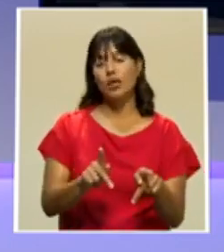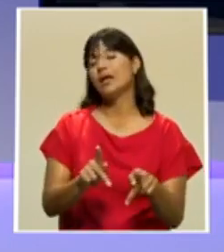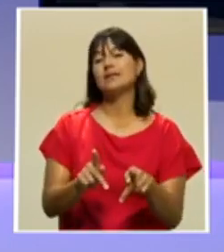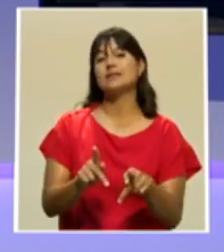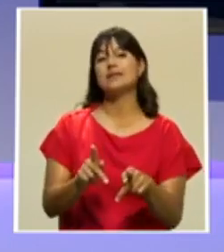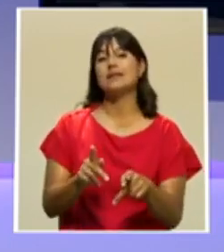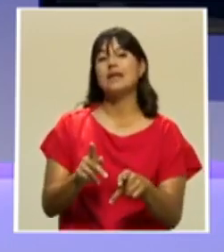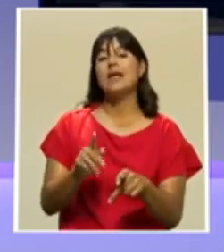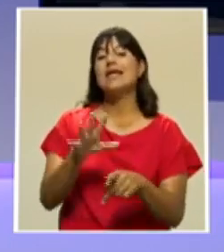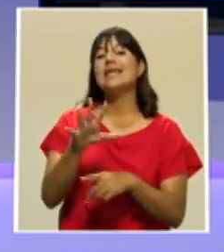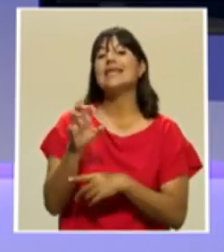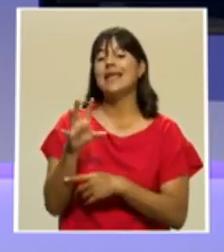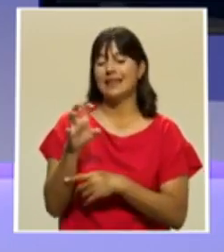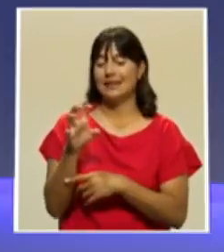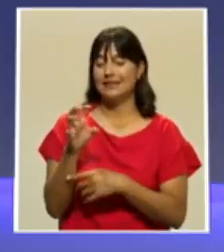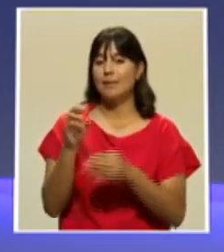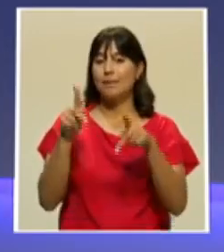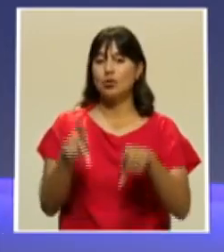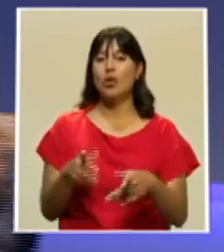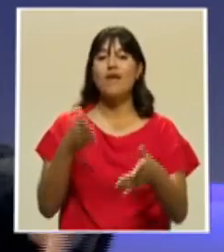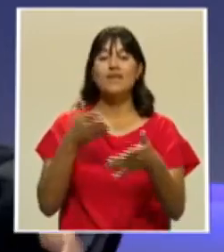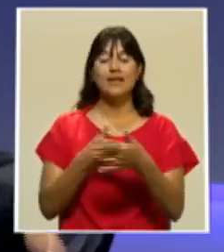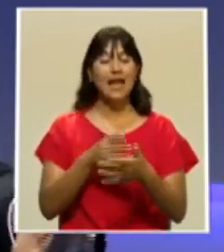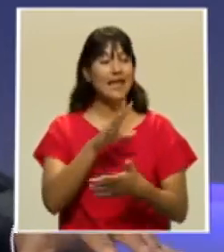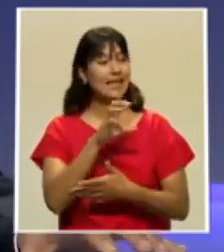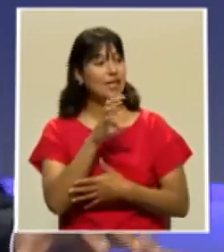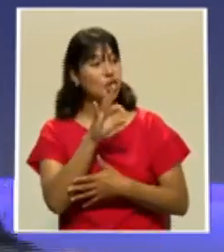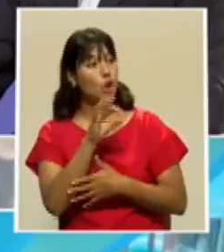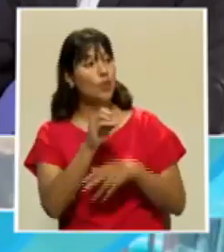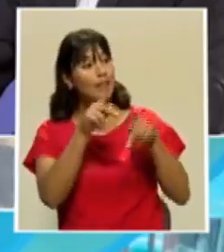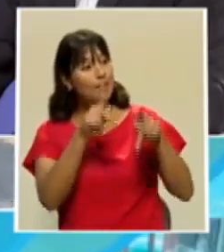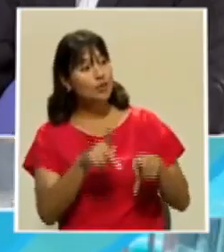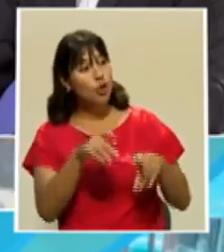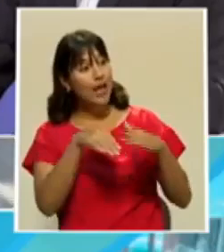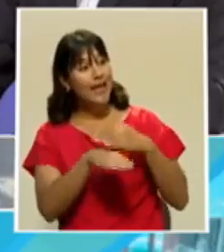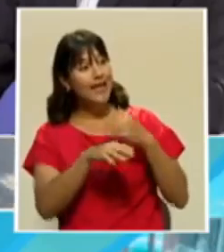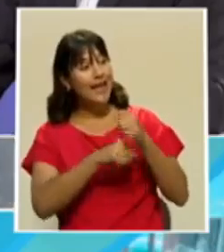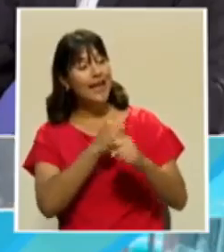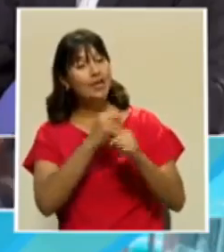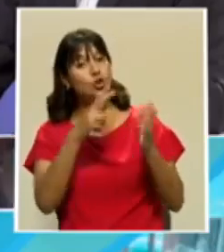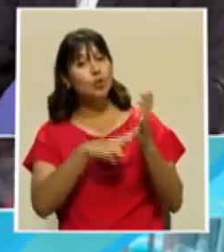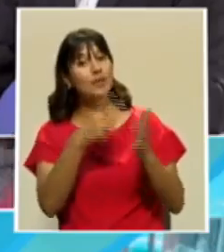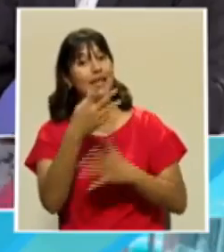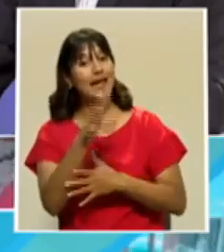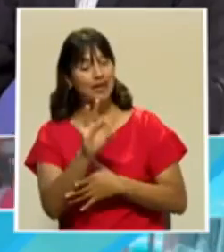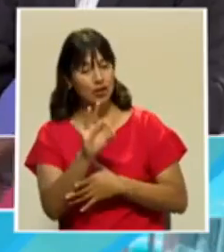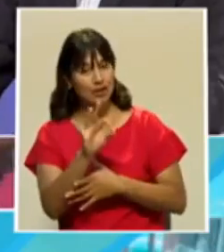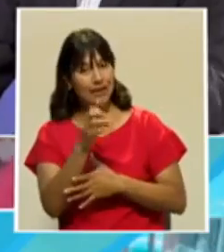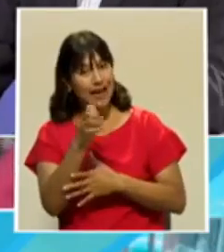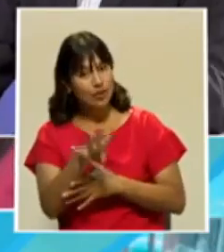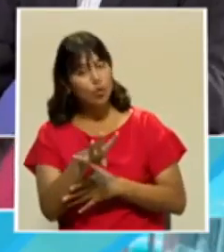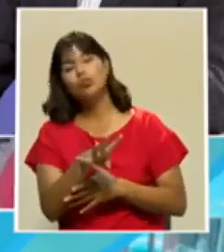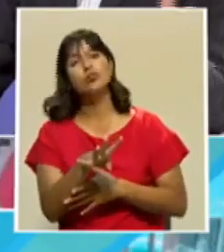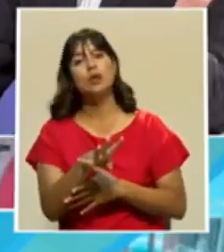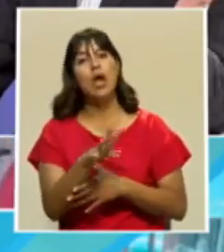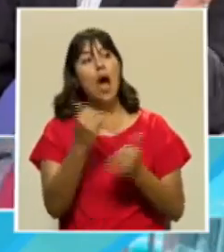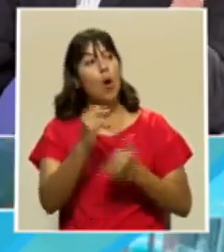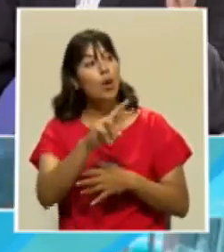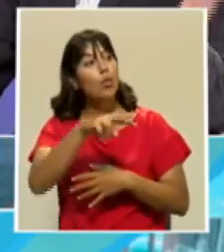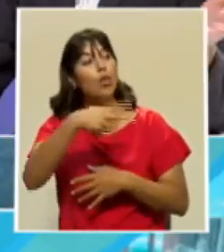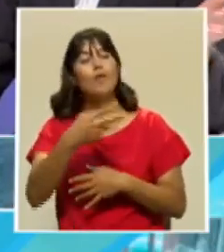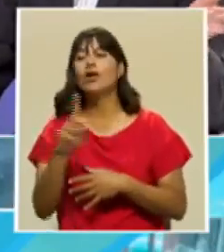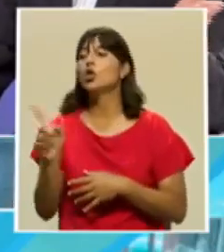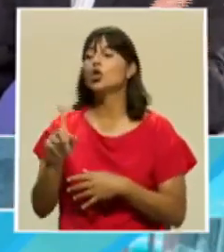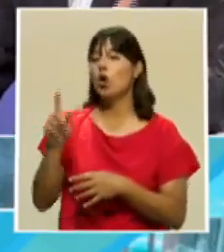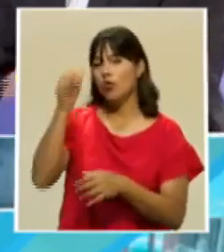590. 590 personas en el 2014, supongamos que se haya duplicado. No, recuerde que más bien